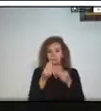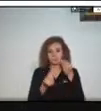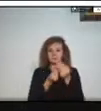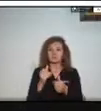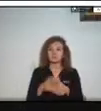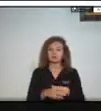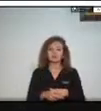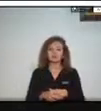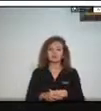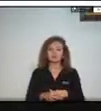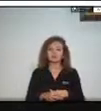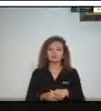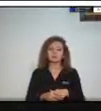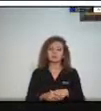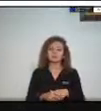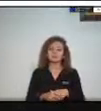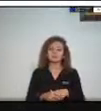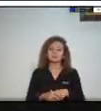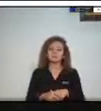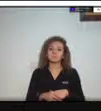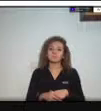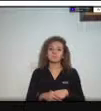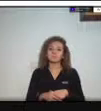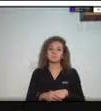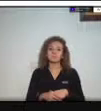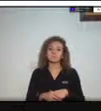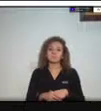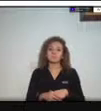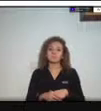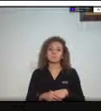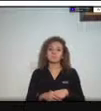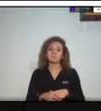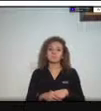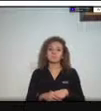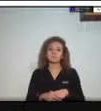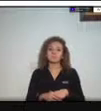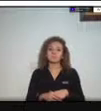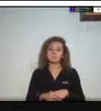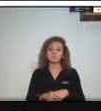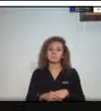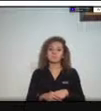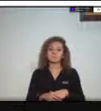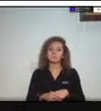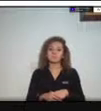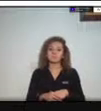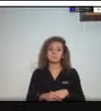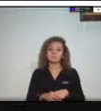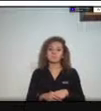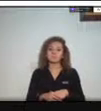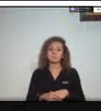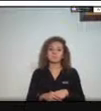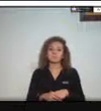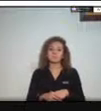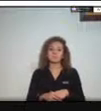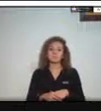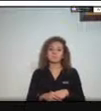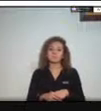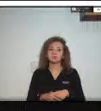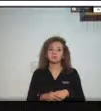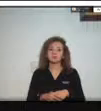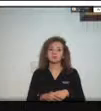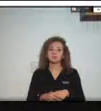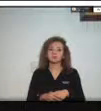de acuerdo a las comparaciones que nos hicieron en su momento por lo sucedido en Mocoa